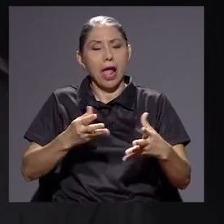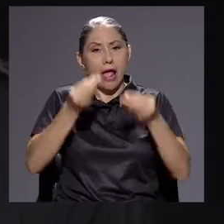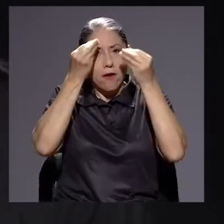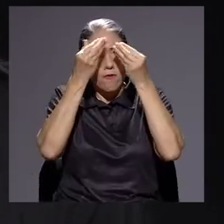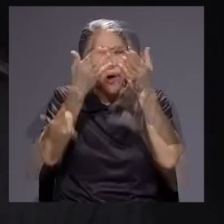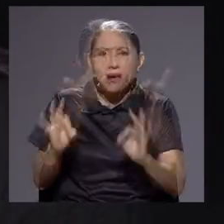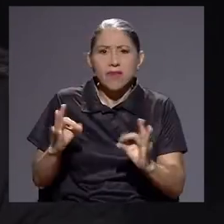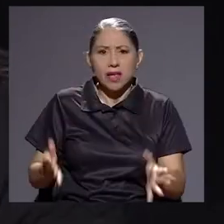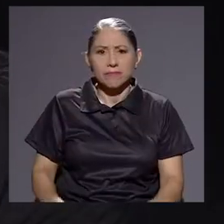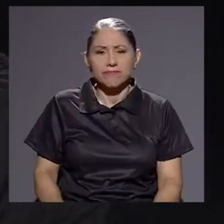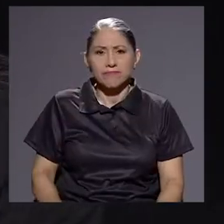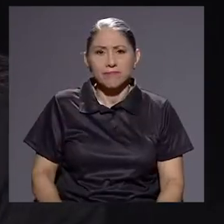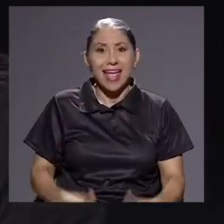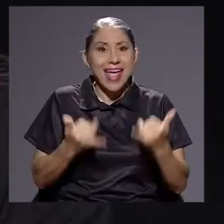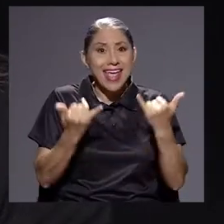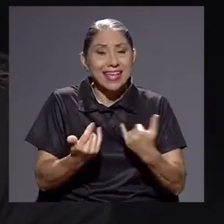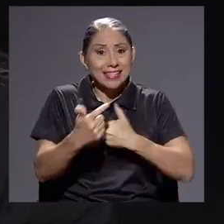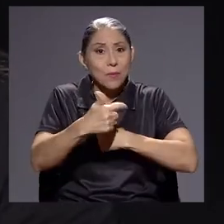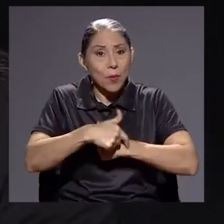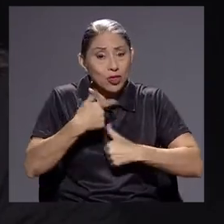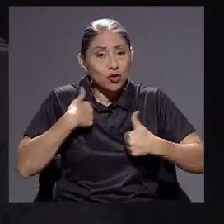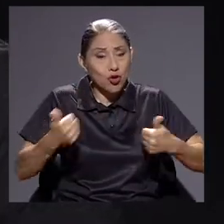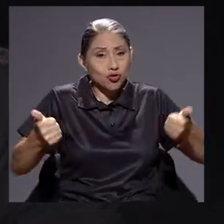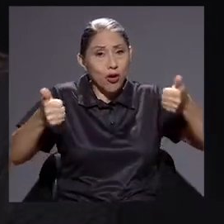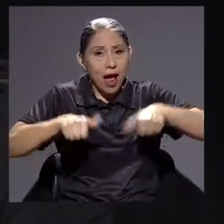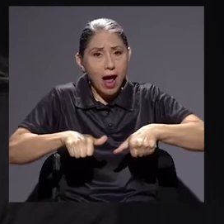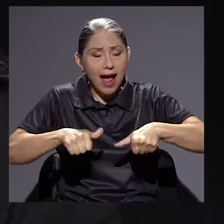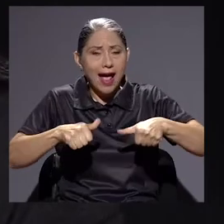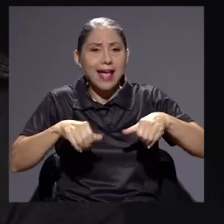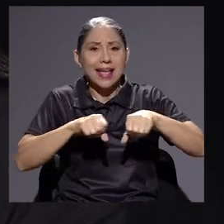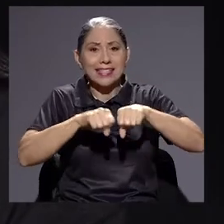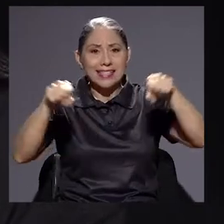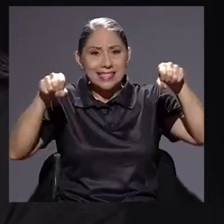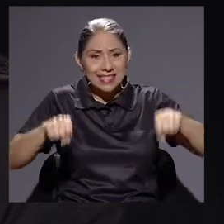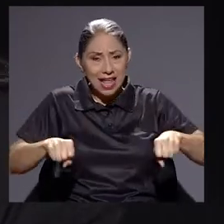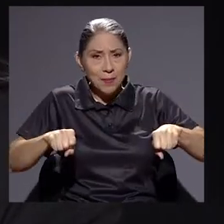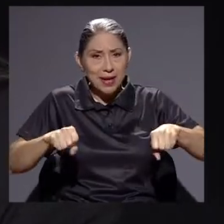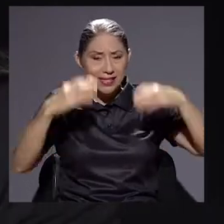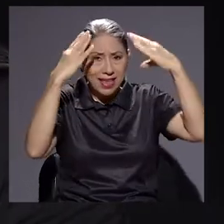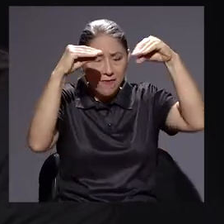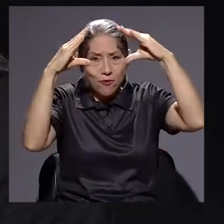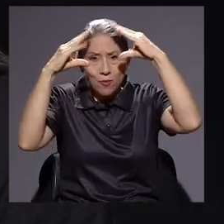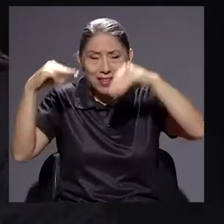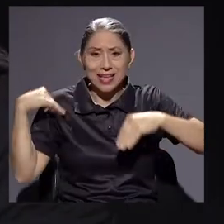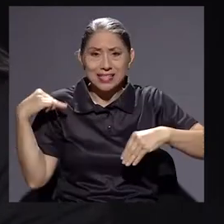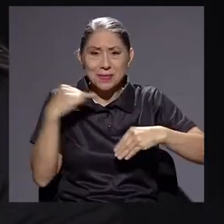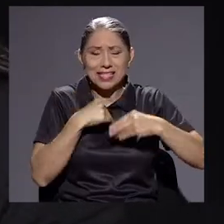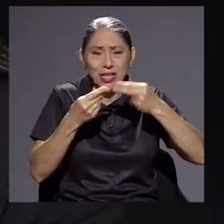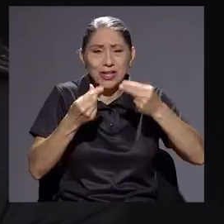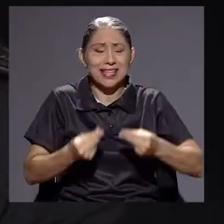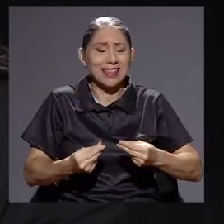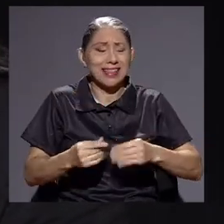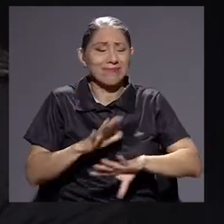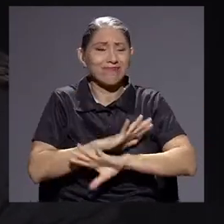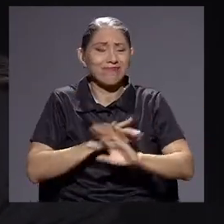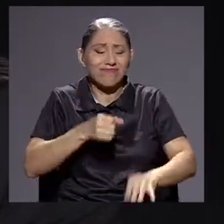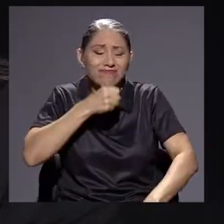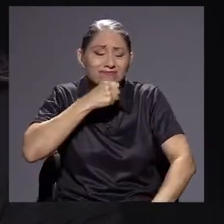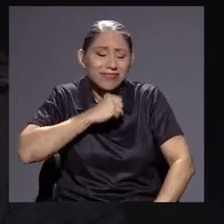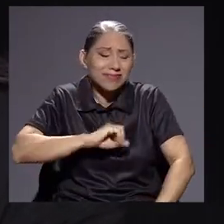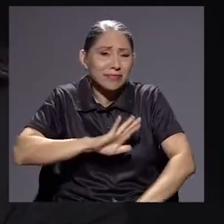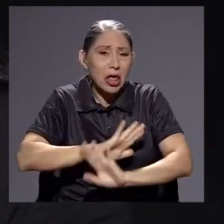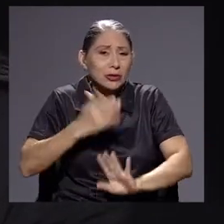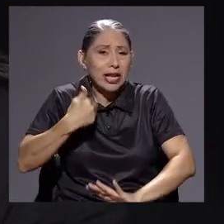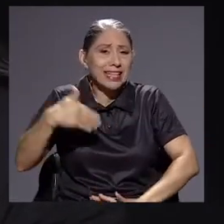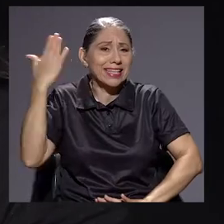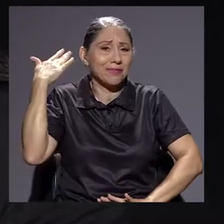reportando cero. Y estoy totalmente de acuerdo. Los sistemas informáticos, lo diciendo, son obsoletísimos. Estoy totalmente